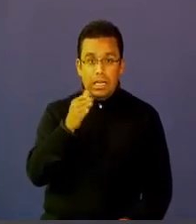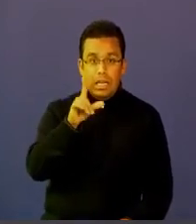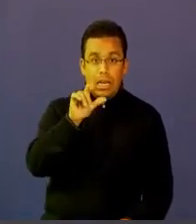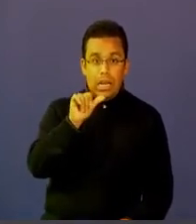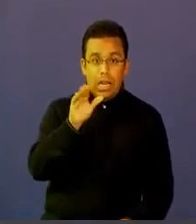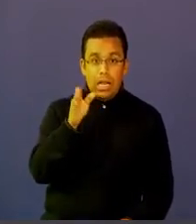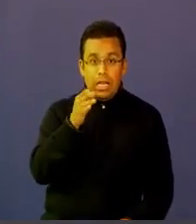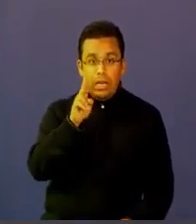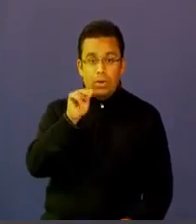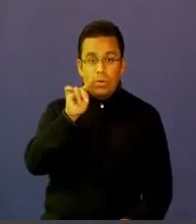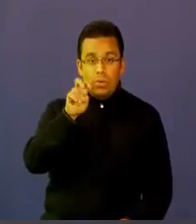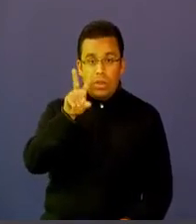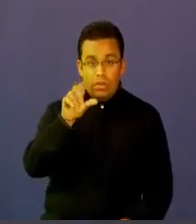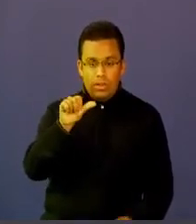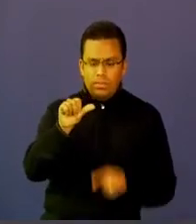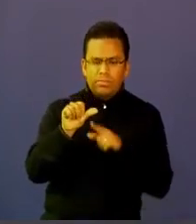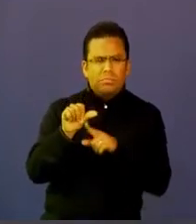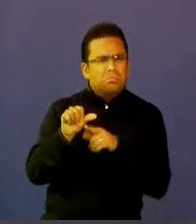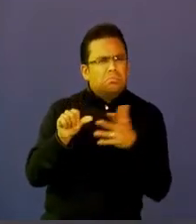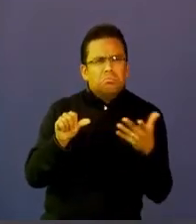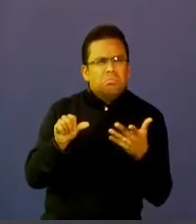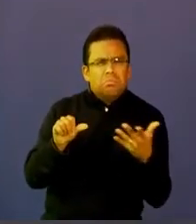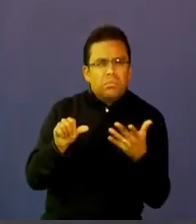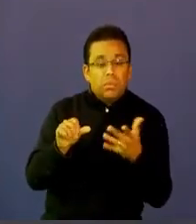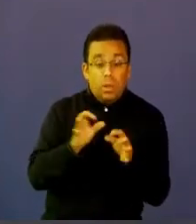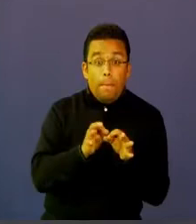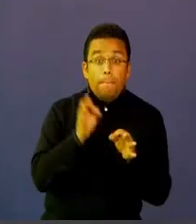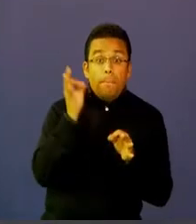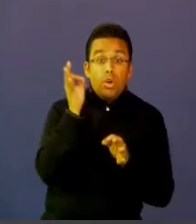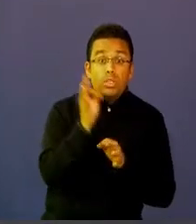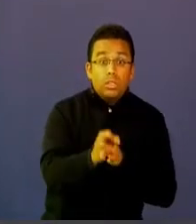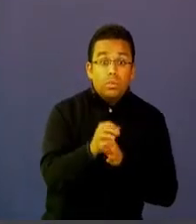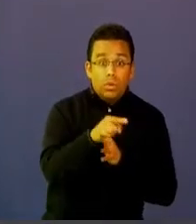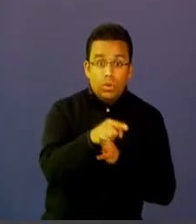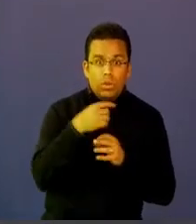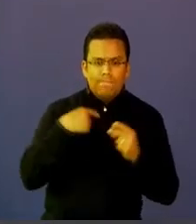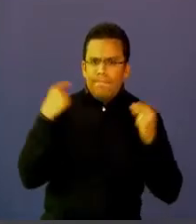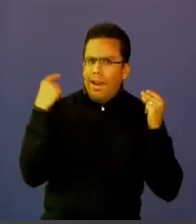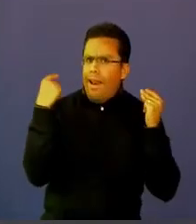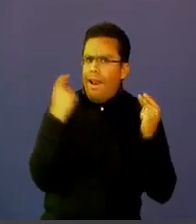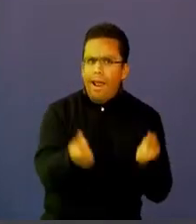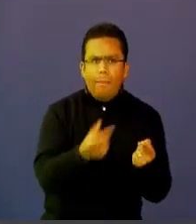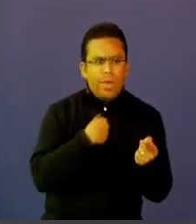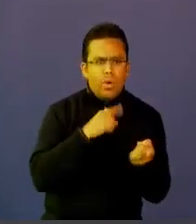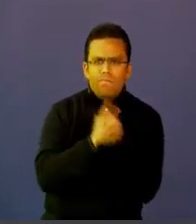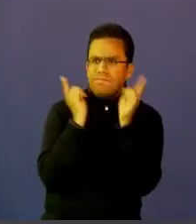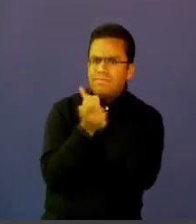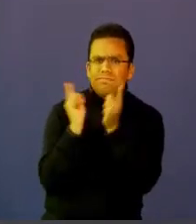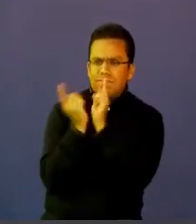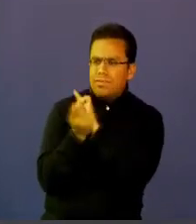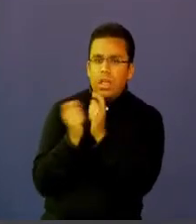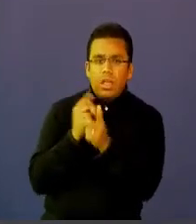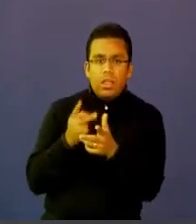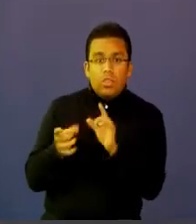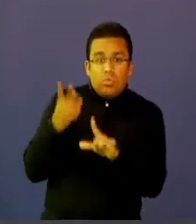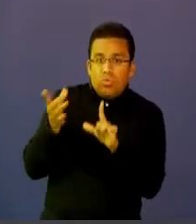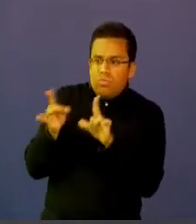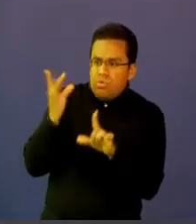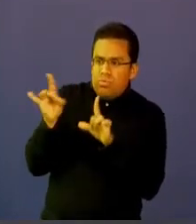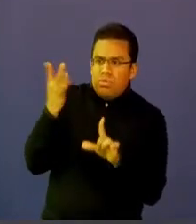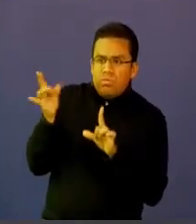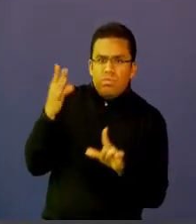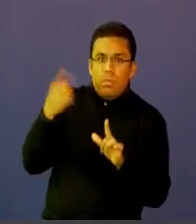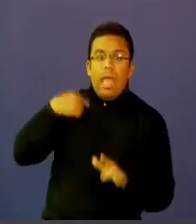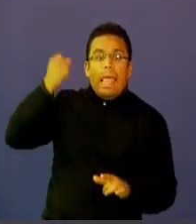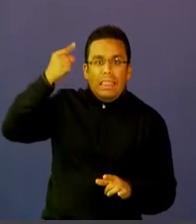ponerlos en contexto ha sido uno de los municipios que más rápidamente se ha digitalizado que ha entendido la revolución